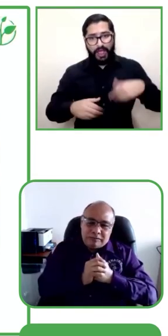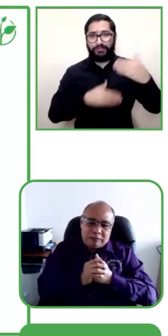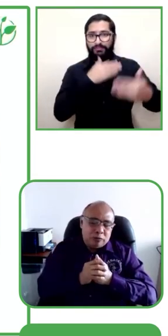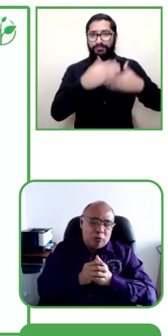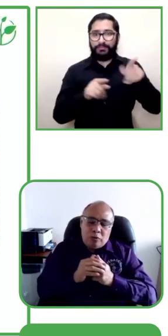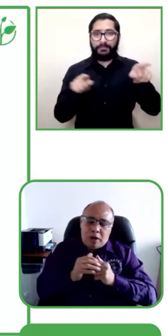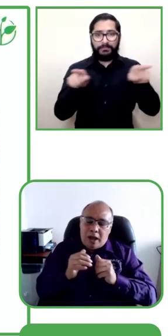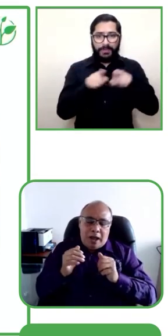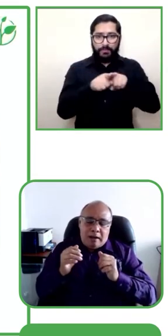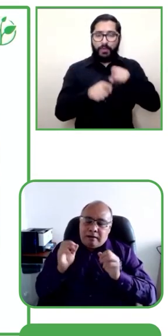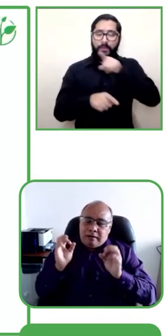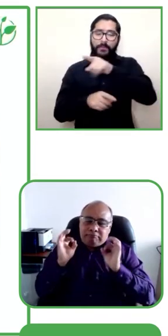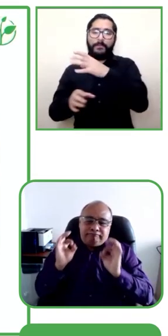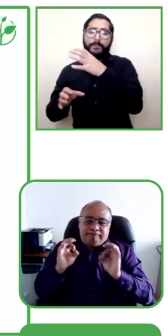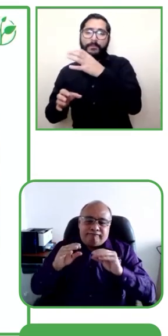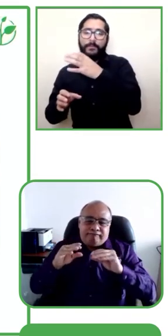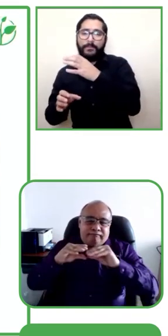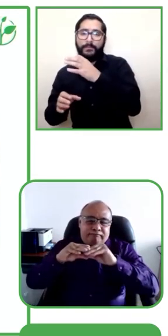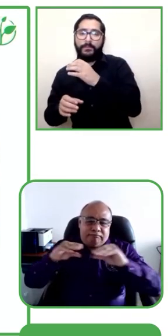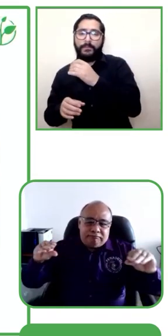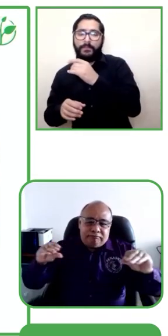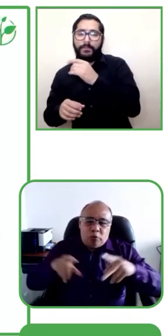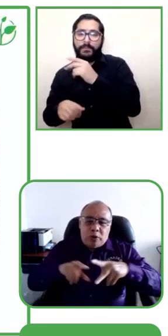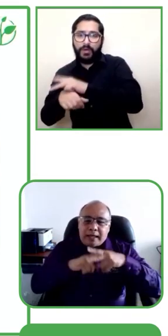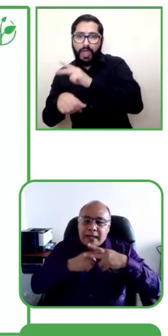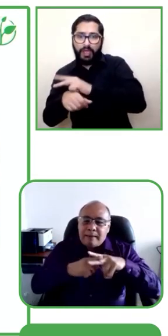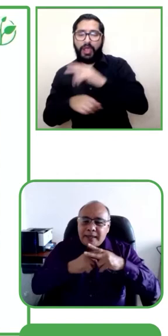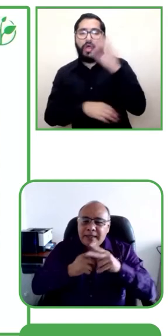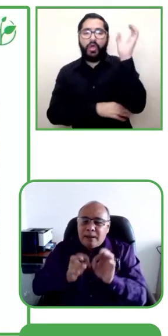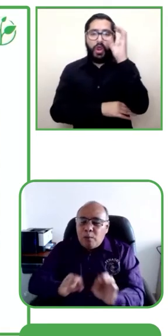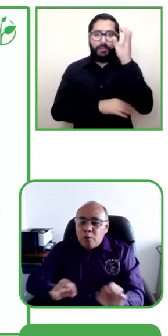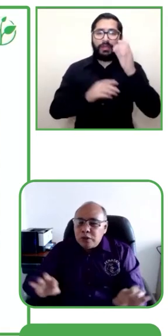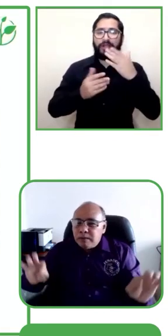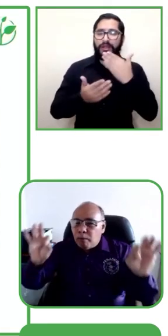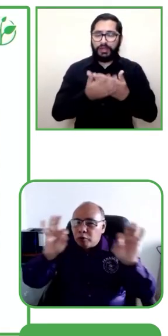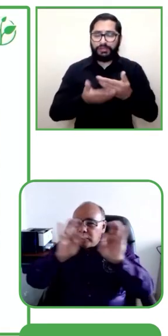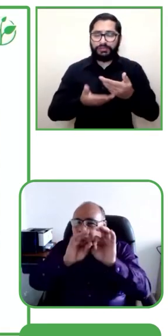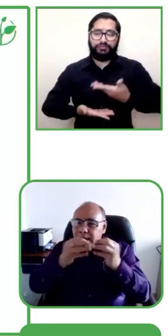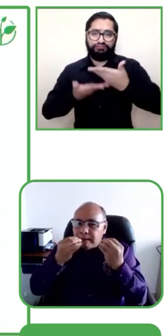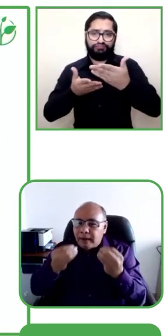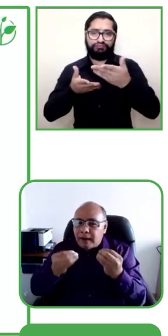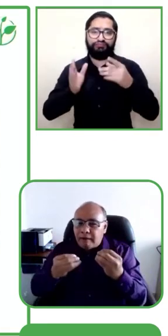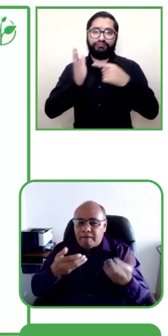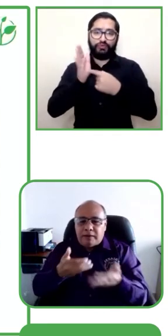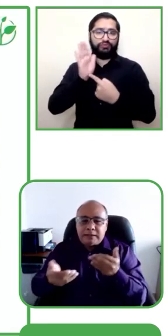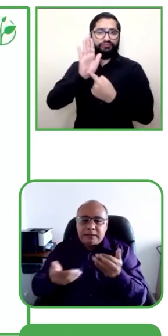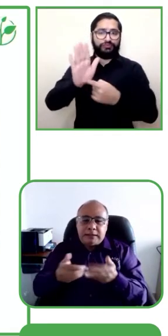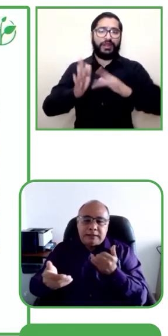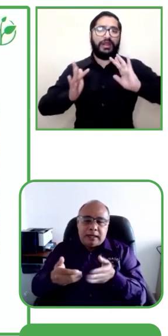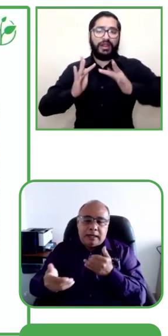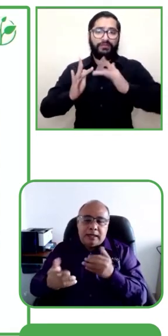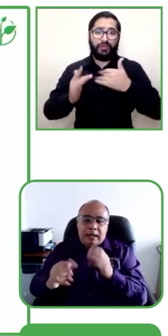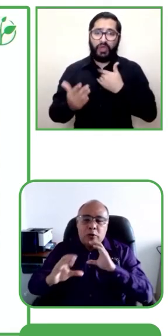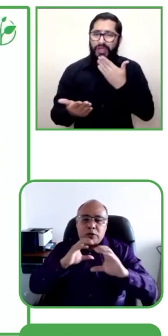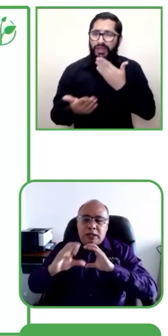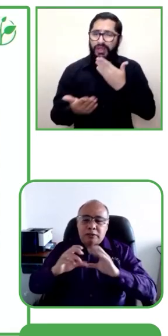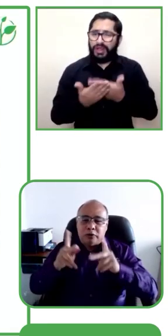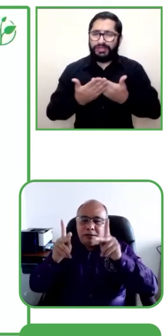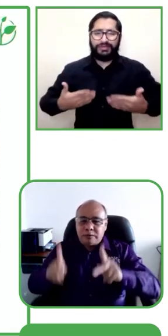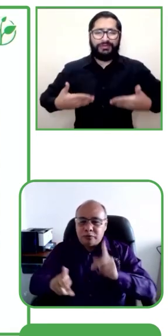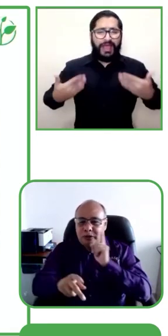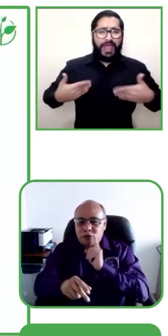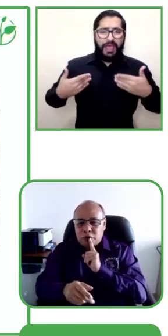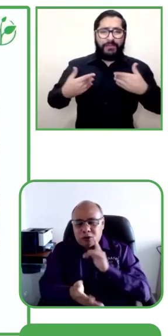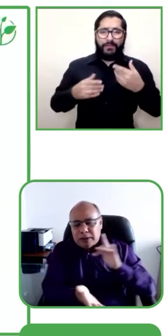invitación. Permitirnos presentar el centro de relevo realmente nos alegra. Es una herramienta, una plataforma muy importante